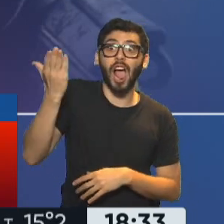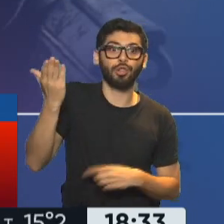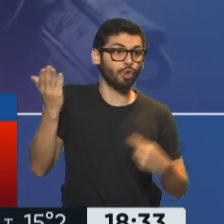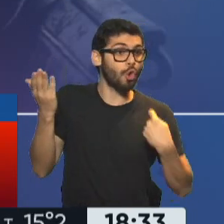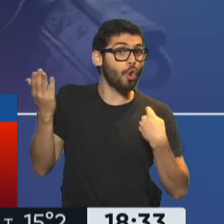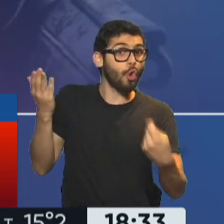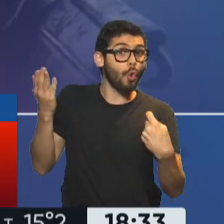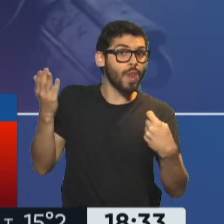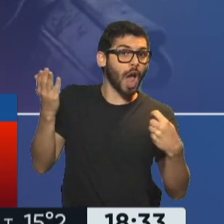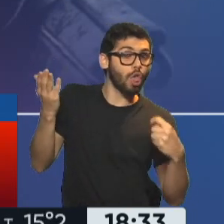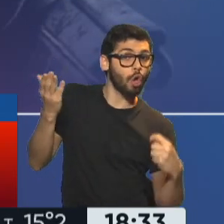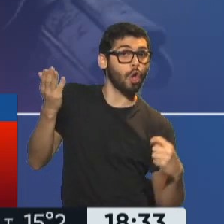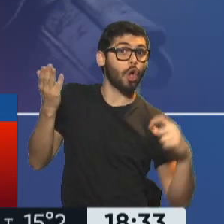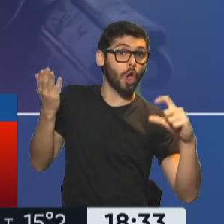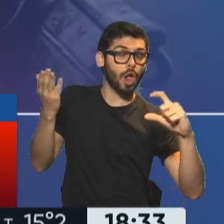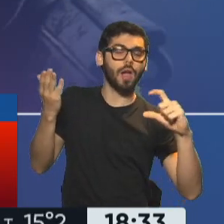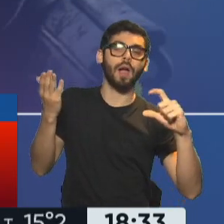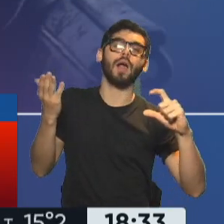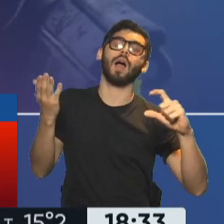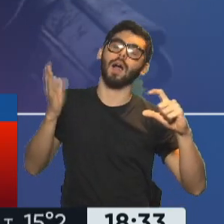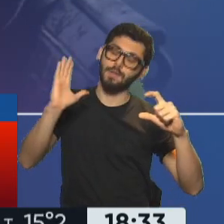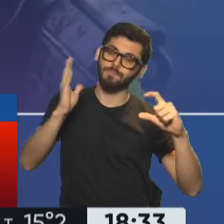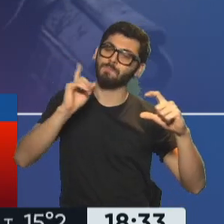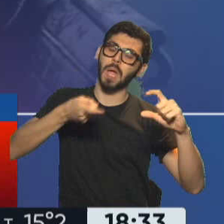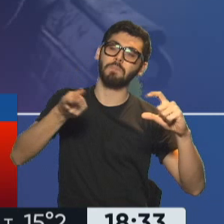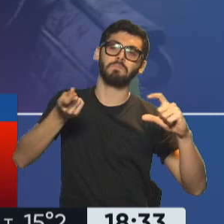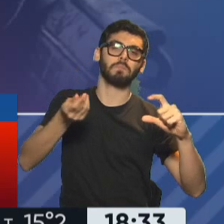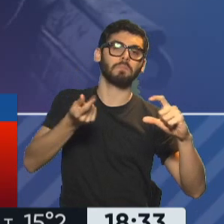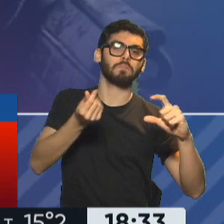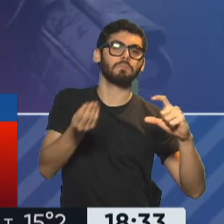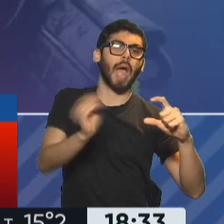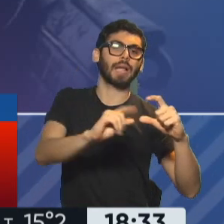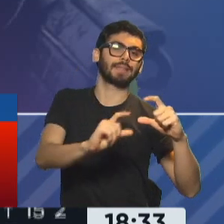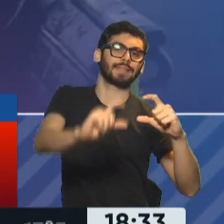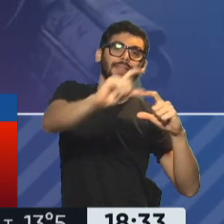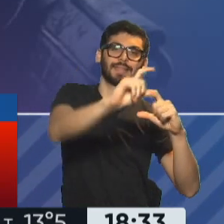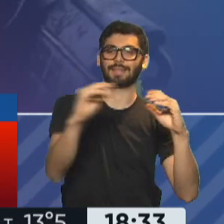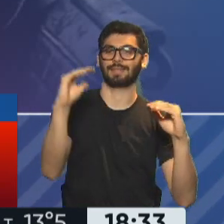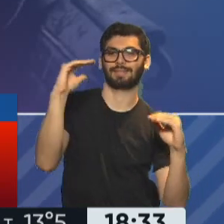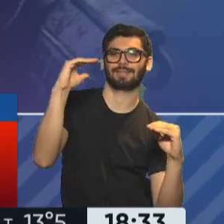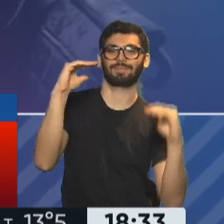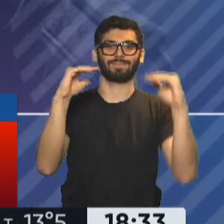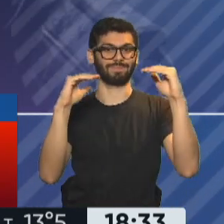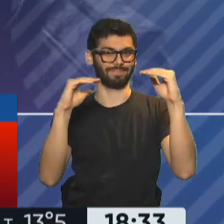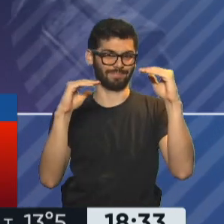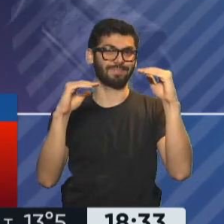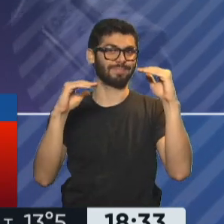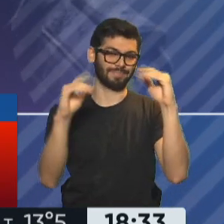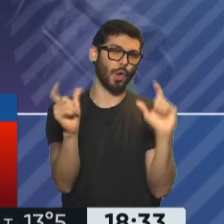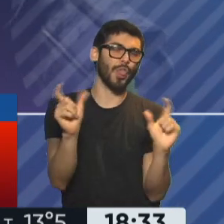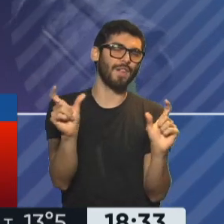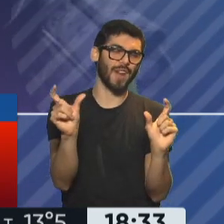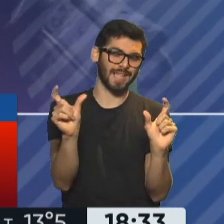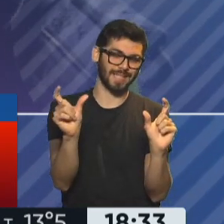de lo que fue el aumento de las jubilaciones mínimas. Entonces, bueno, justamente lo que se hace es tratar de compensar esa diferencia.